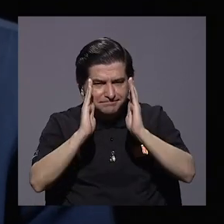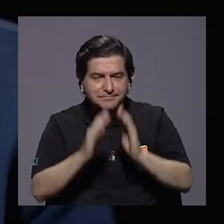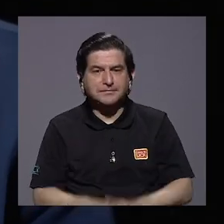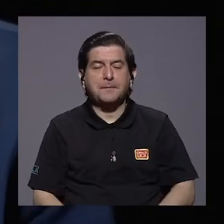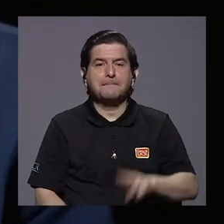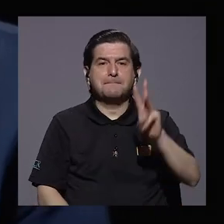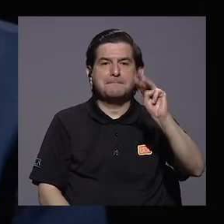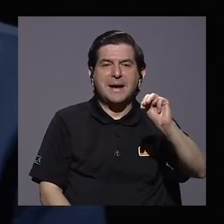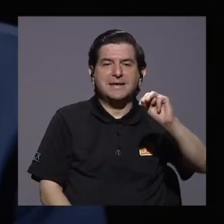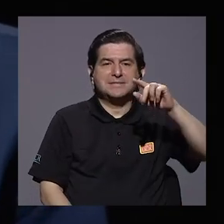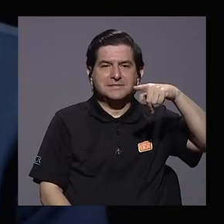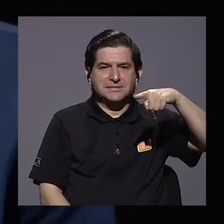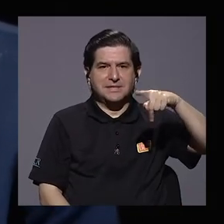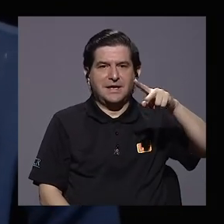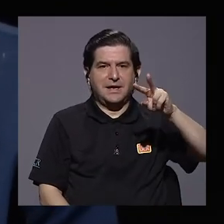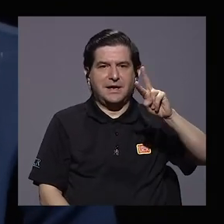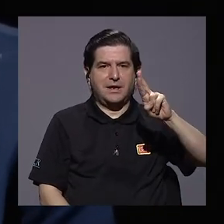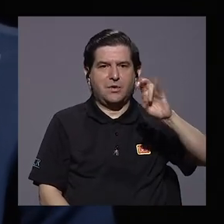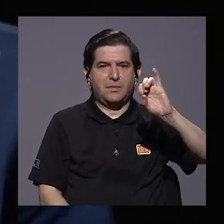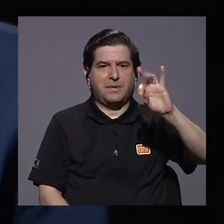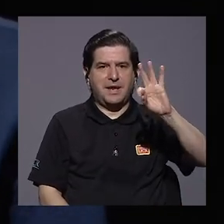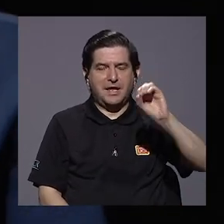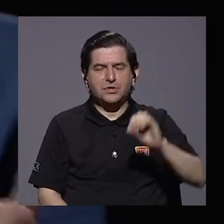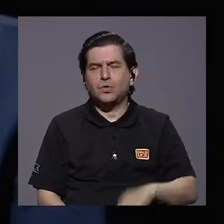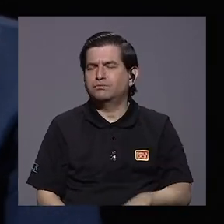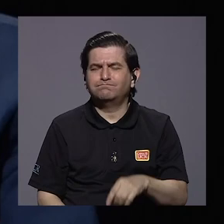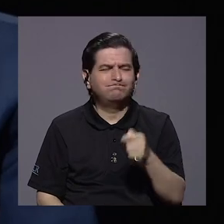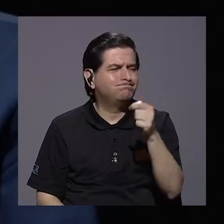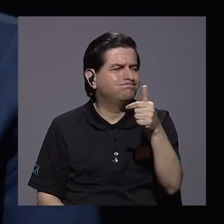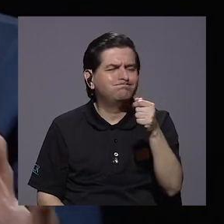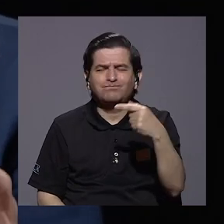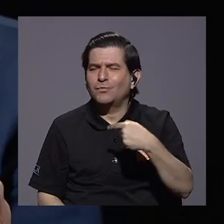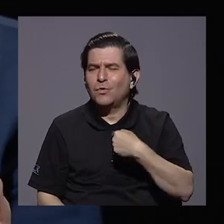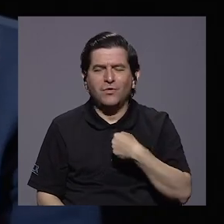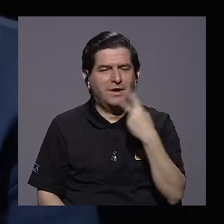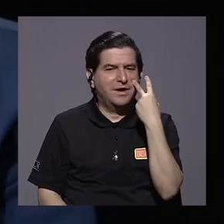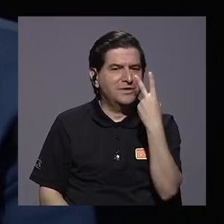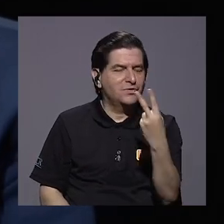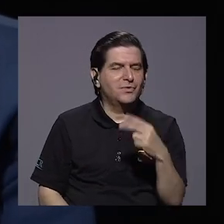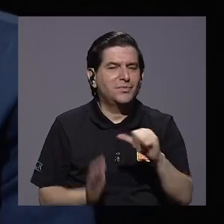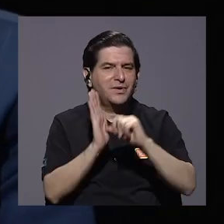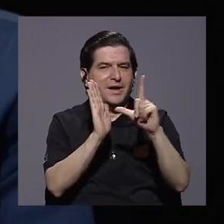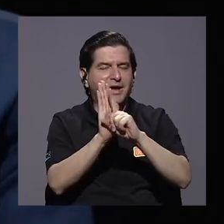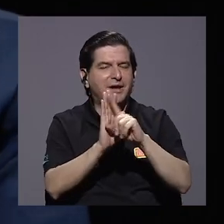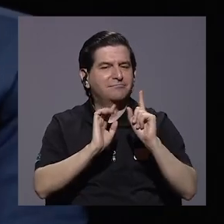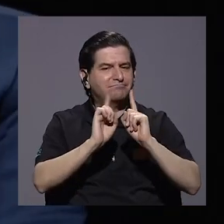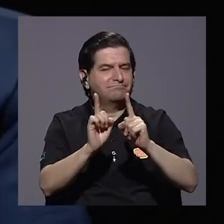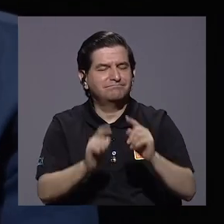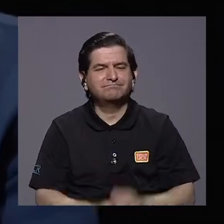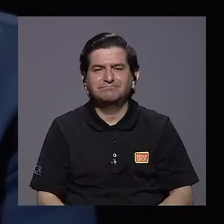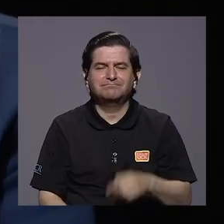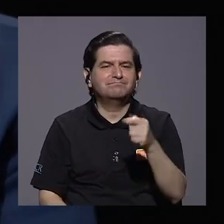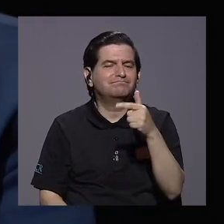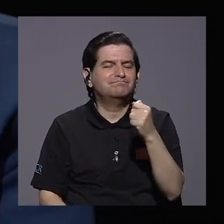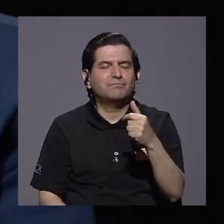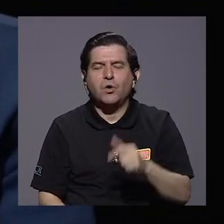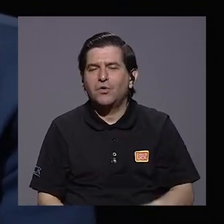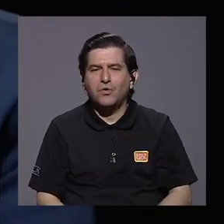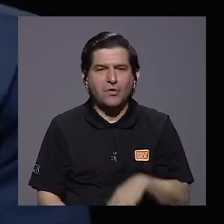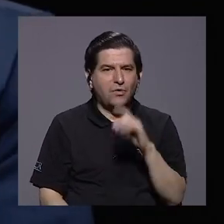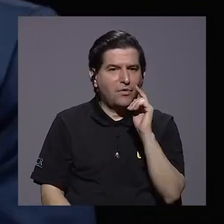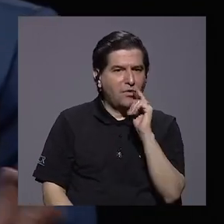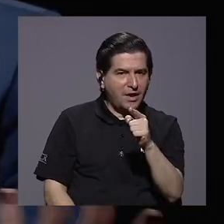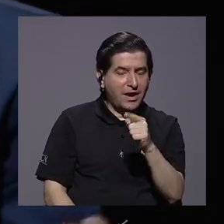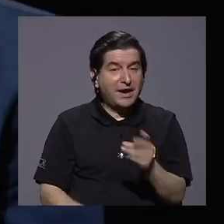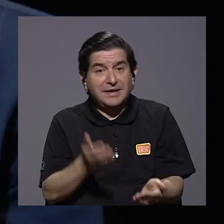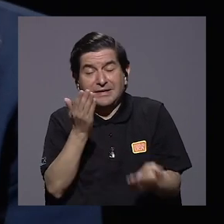de Don Marcelo Prieto, es muy, muy poca la presencia que yo veo en la Asamblea Legislativa. Es muy poco lo que él va, es muy poco lo que él,